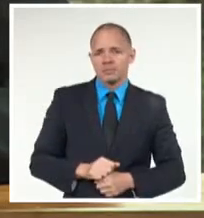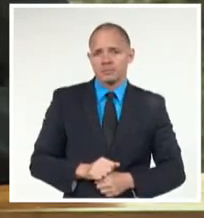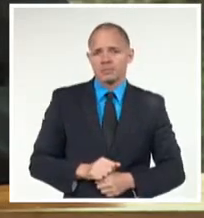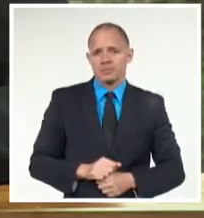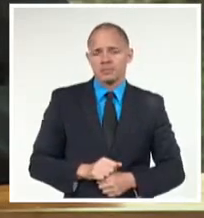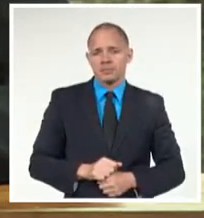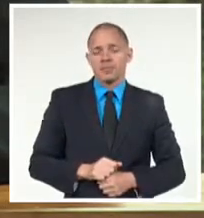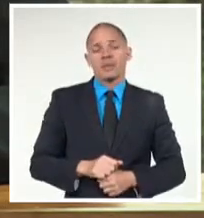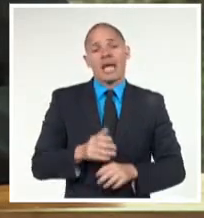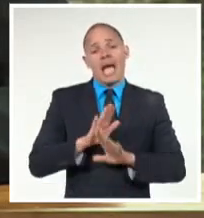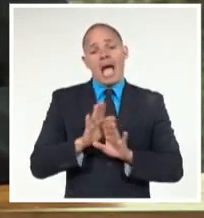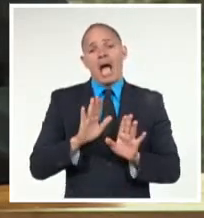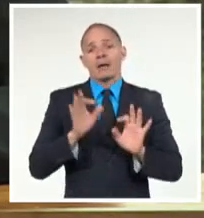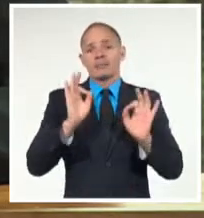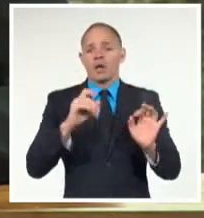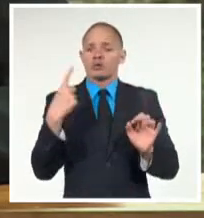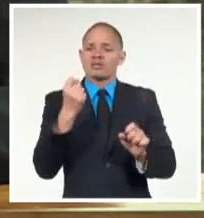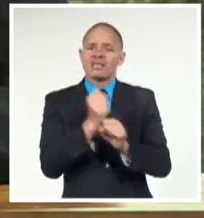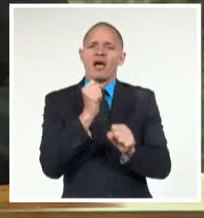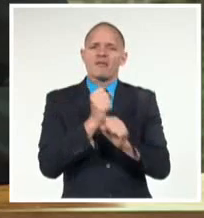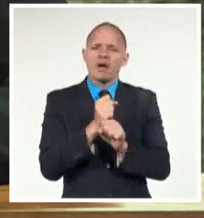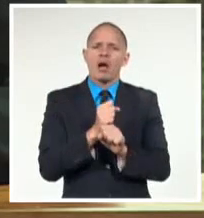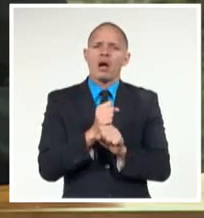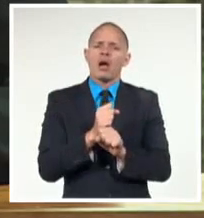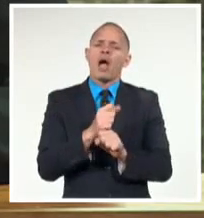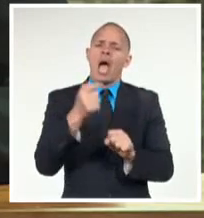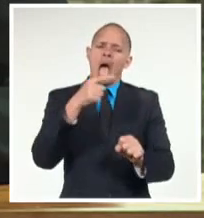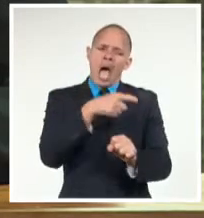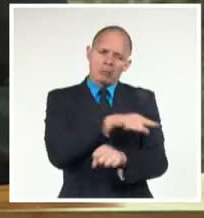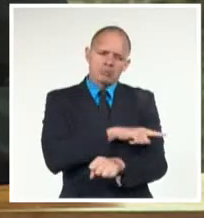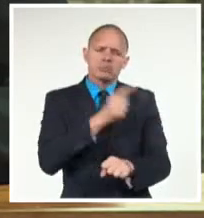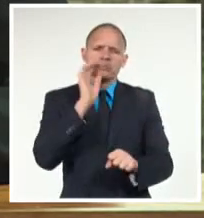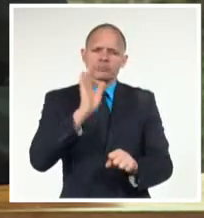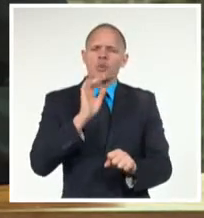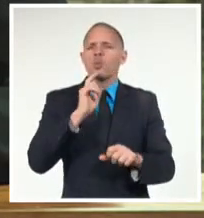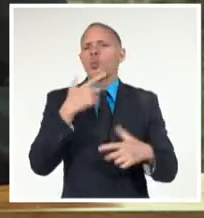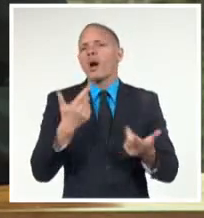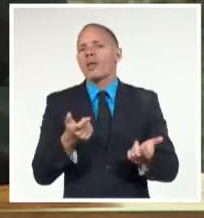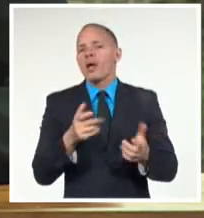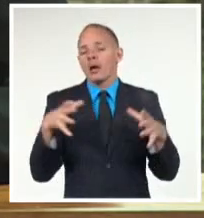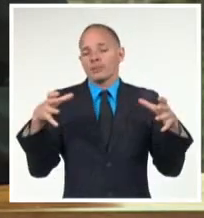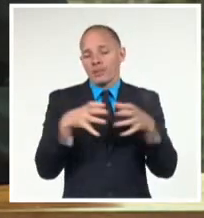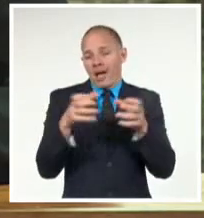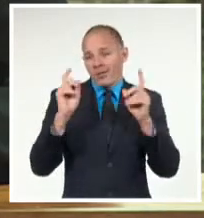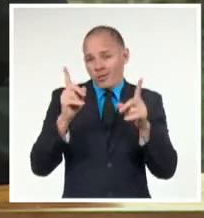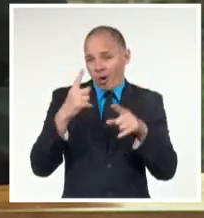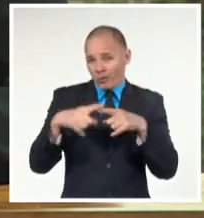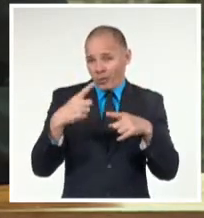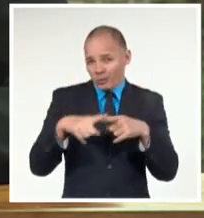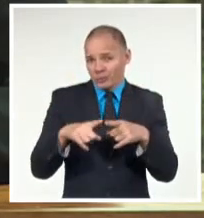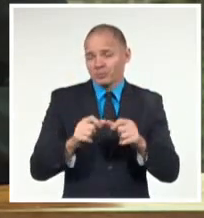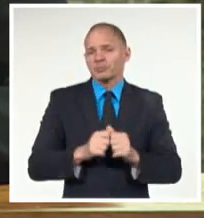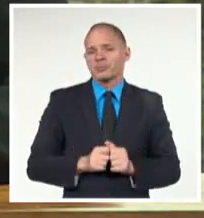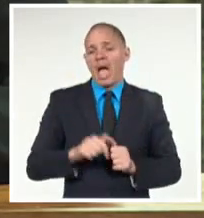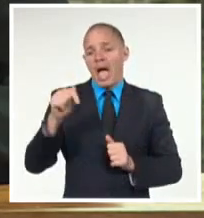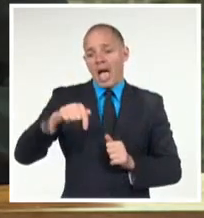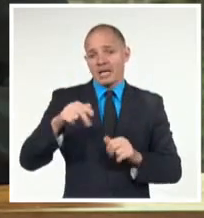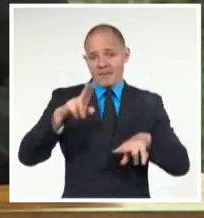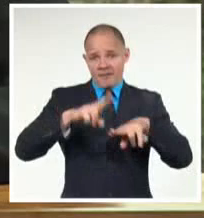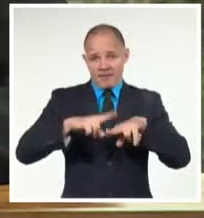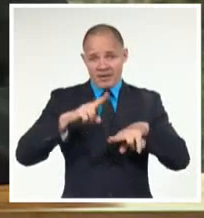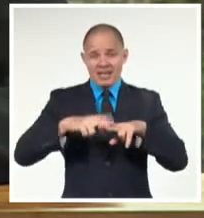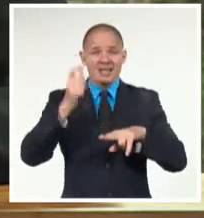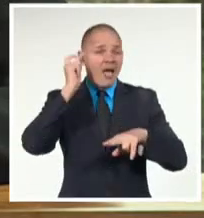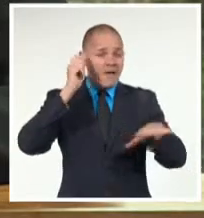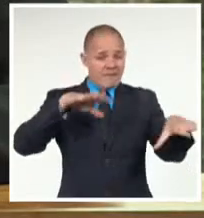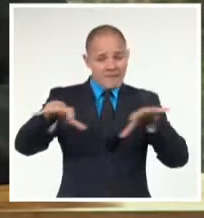Durante las intensas jornadas de trabajo de la recién concluida 38ª edición, la Feria Internacional de La Habana, la mayor de